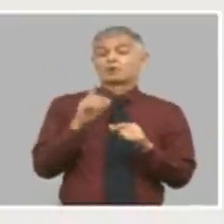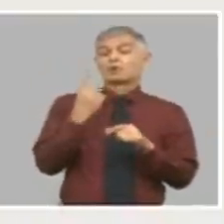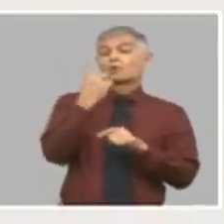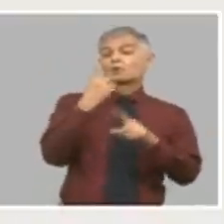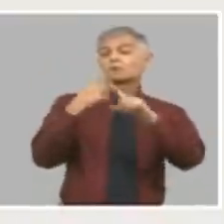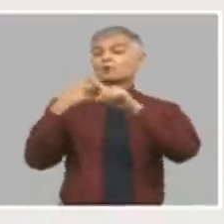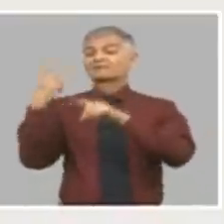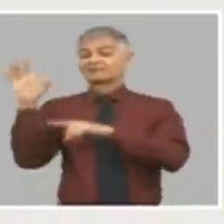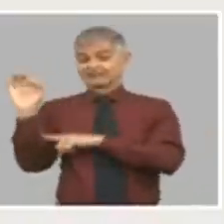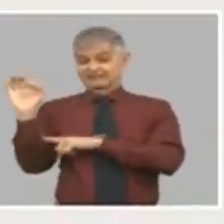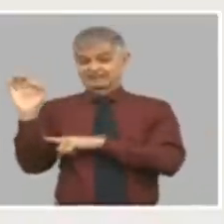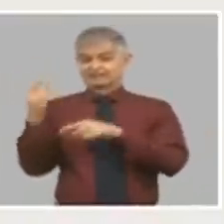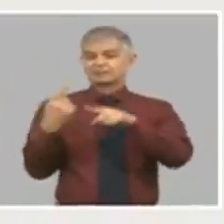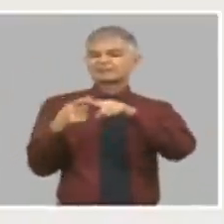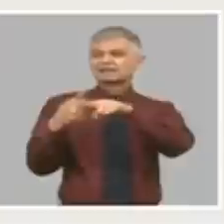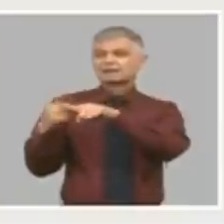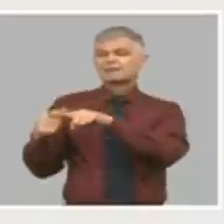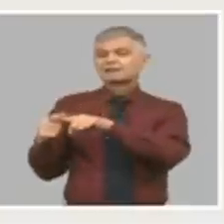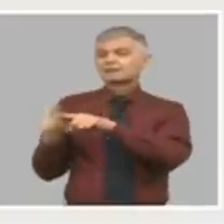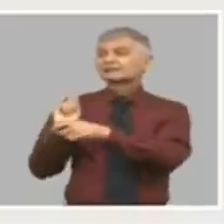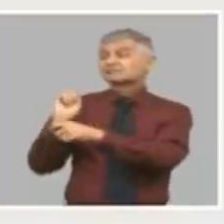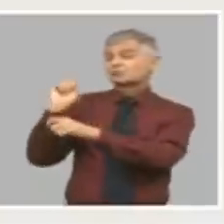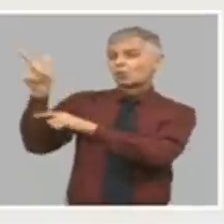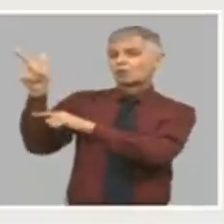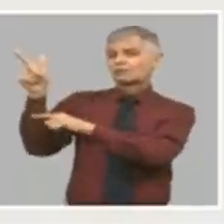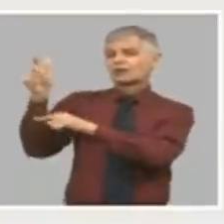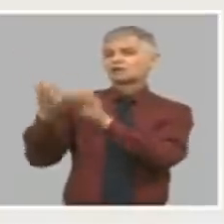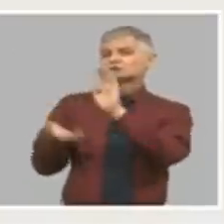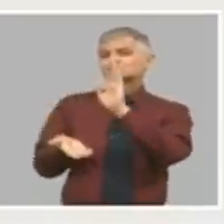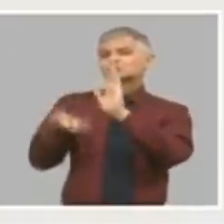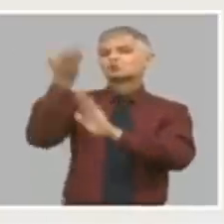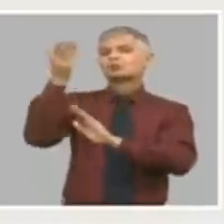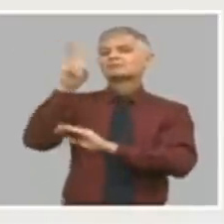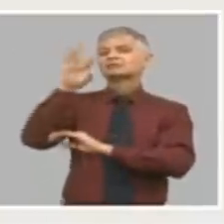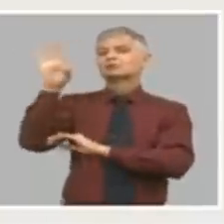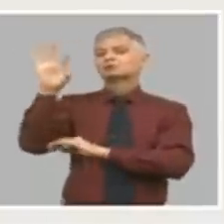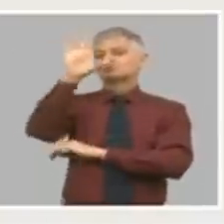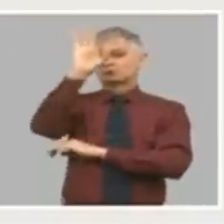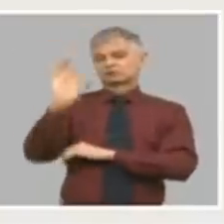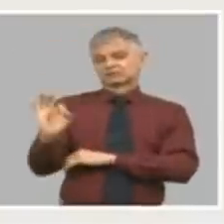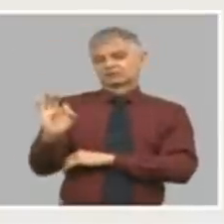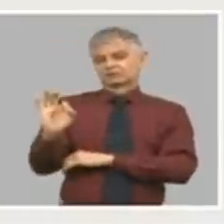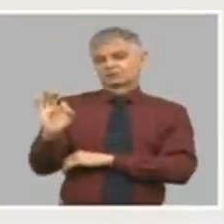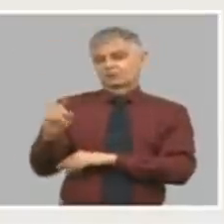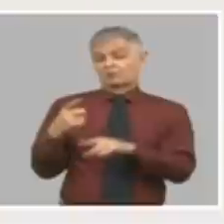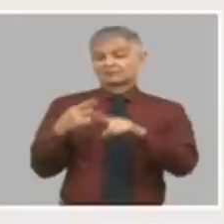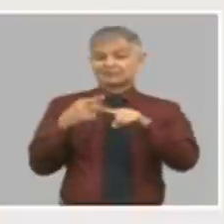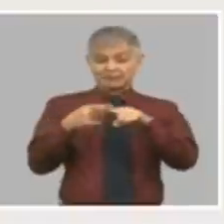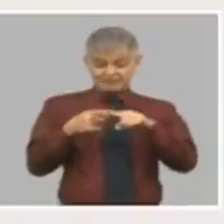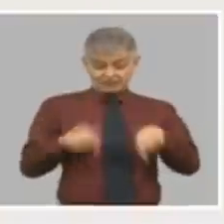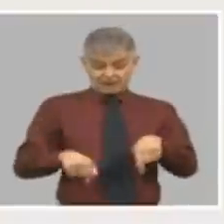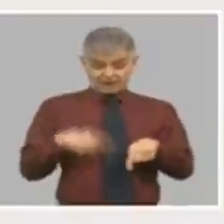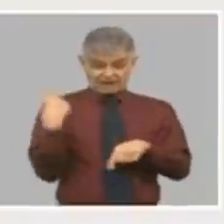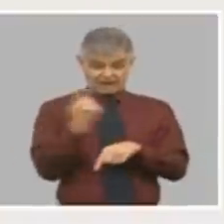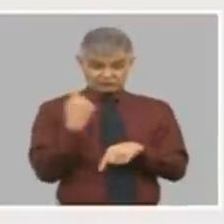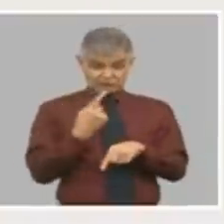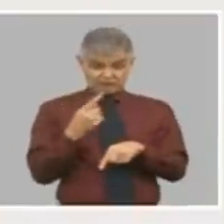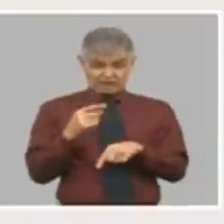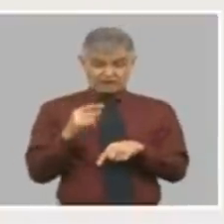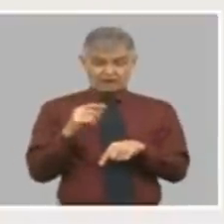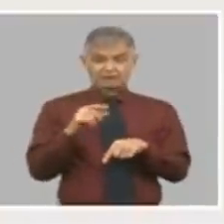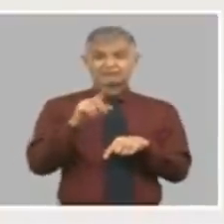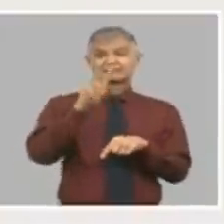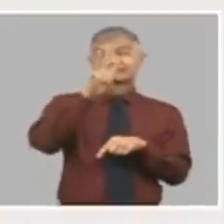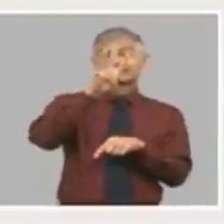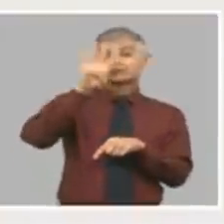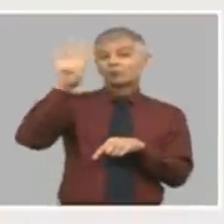materias primas importadas suben al veintiocho por ciento y las materias primas nacionales bajan del treinta y cuatro al